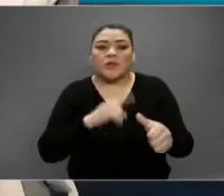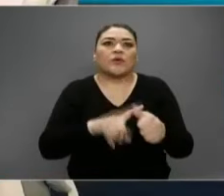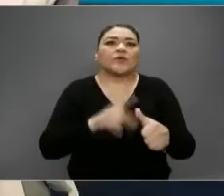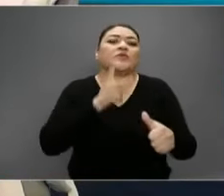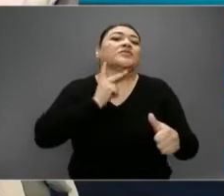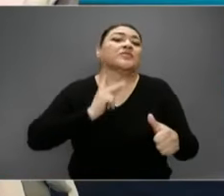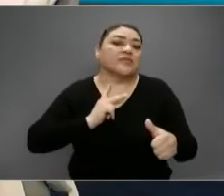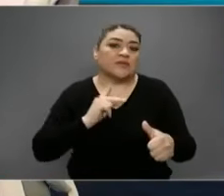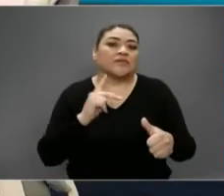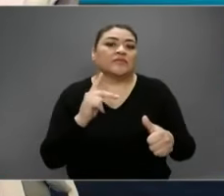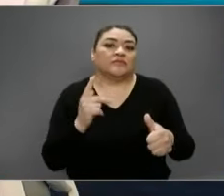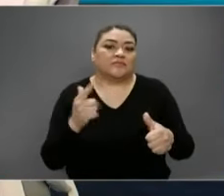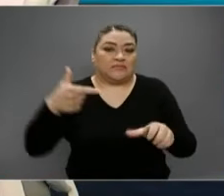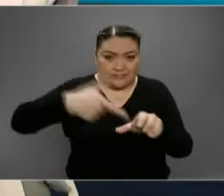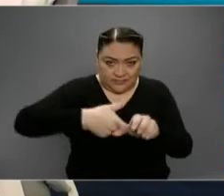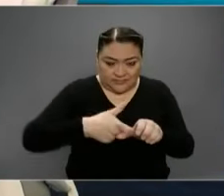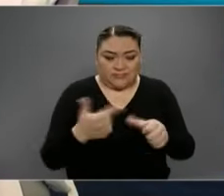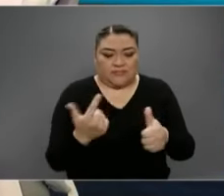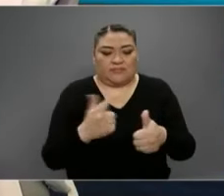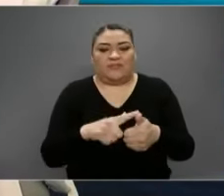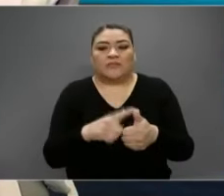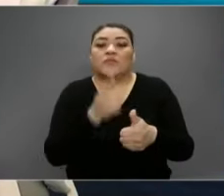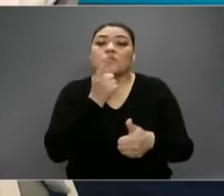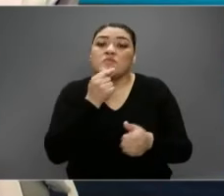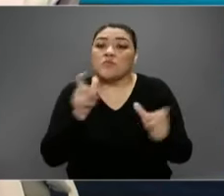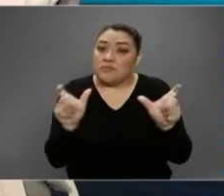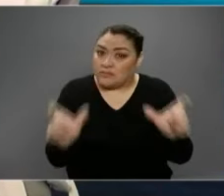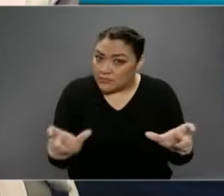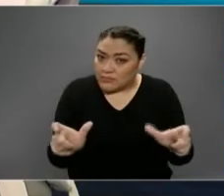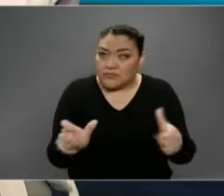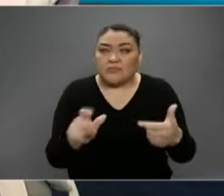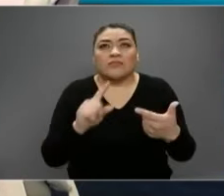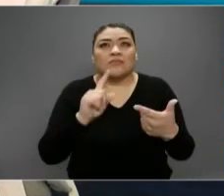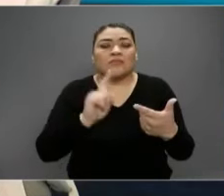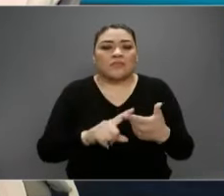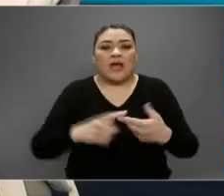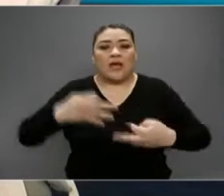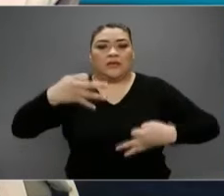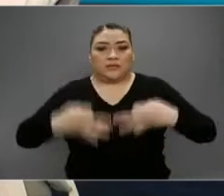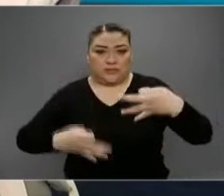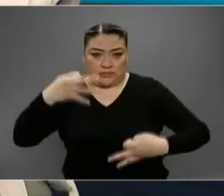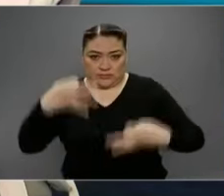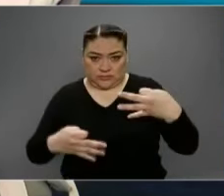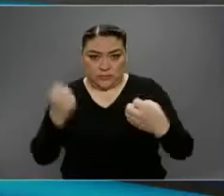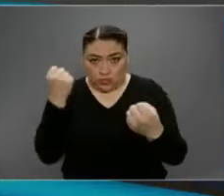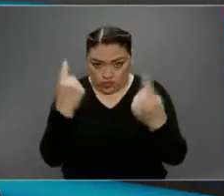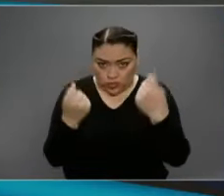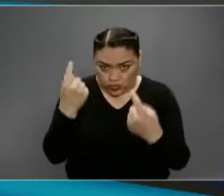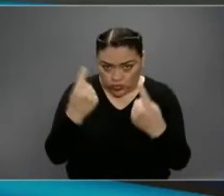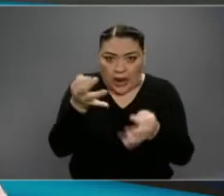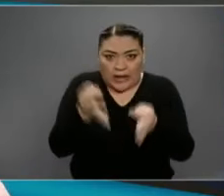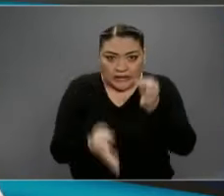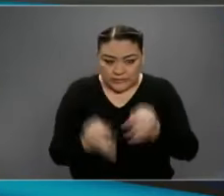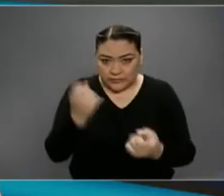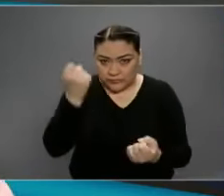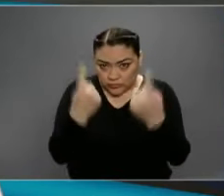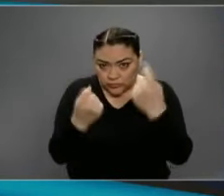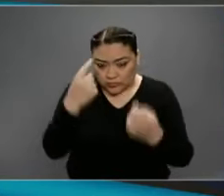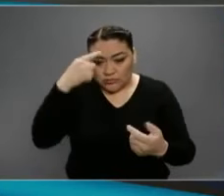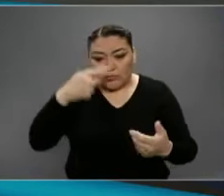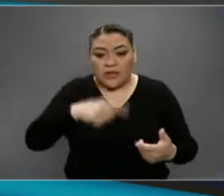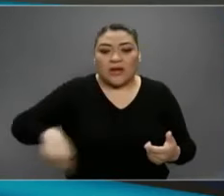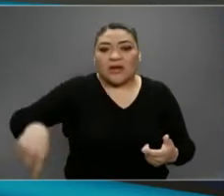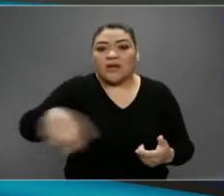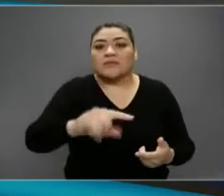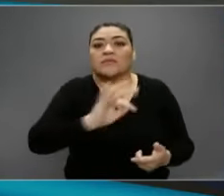combustible, seguridad e impartición de justicia. Todo lo que sirva para